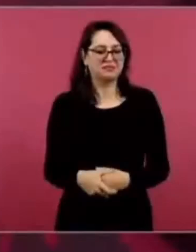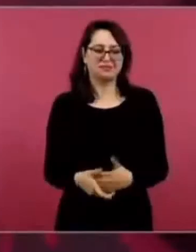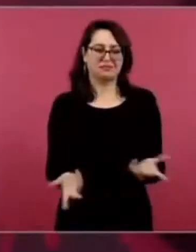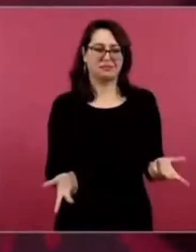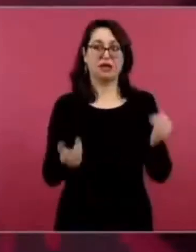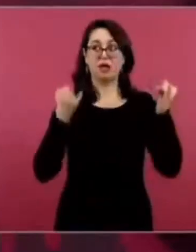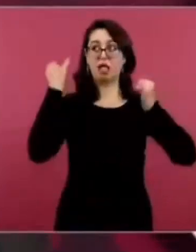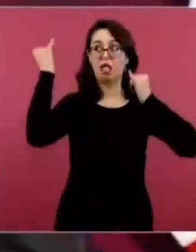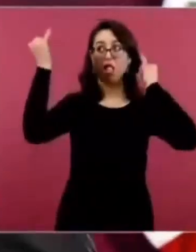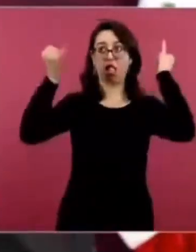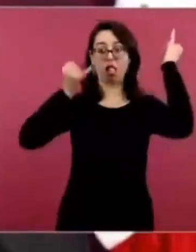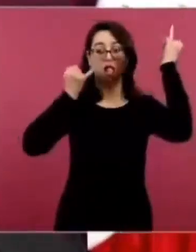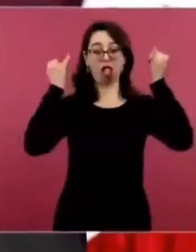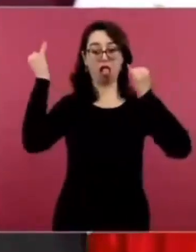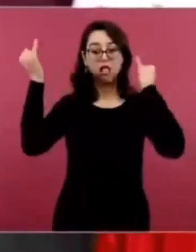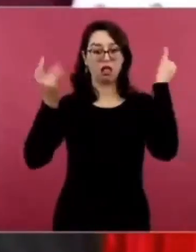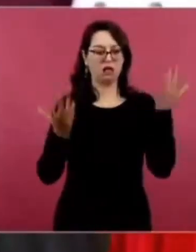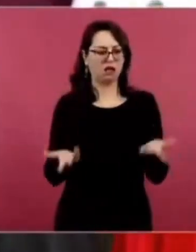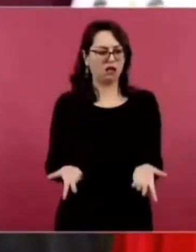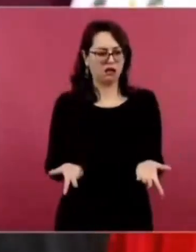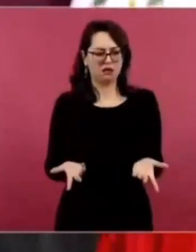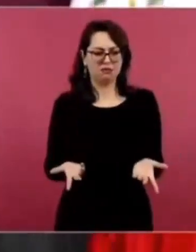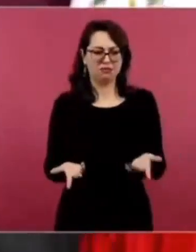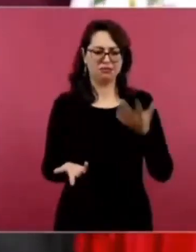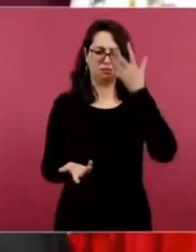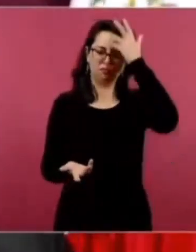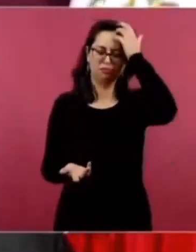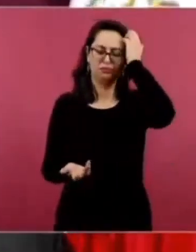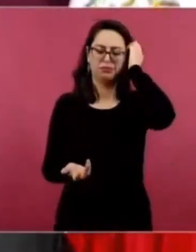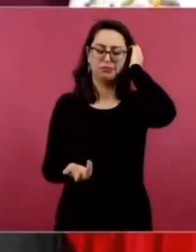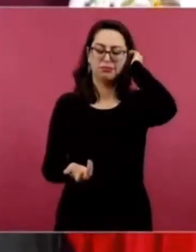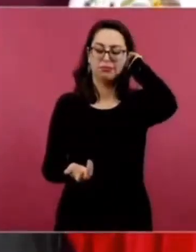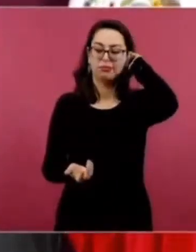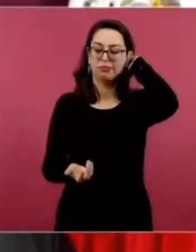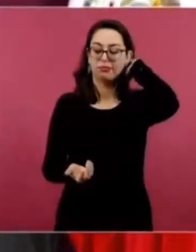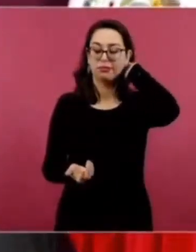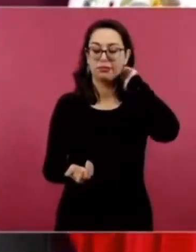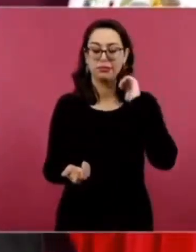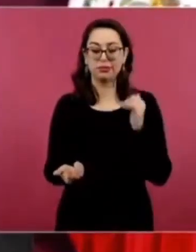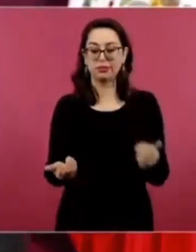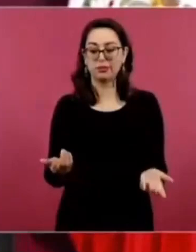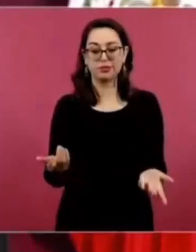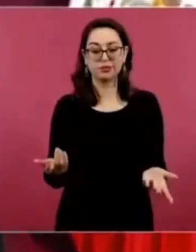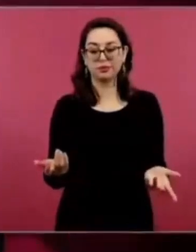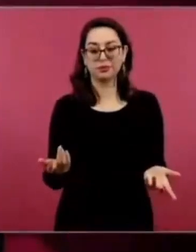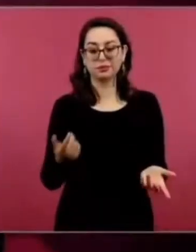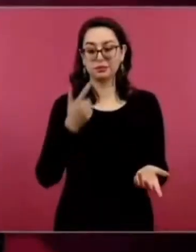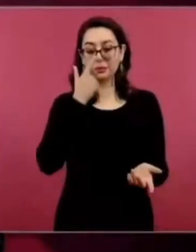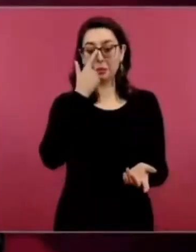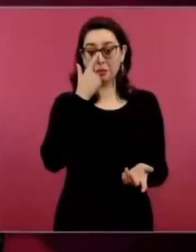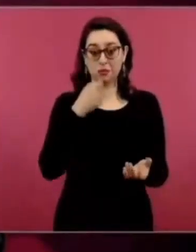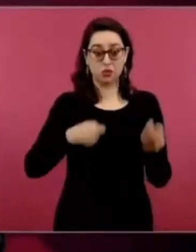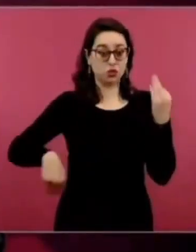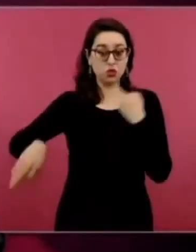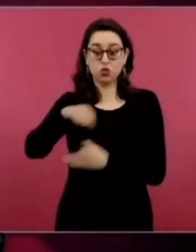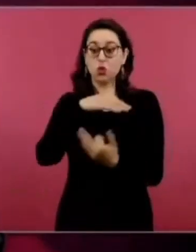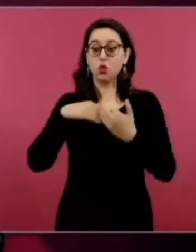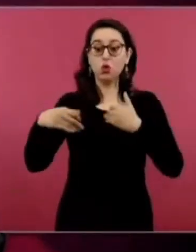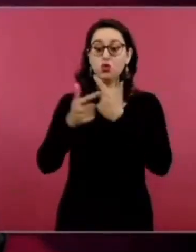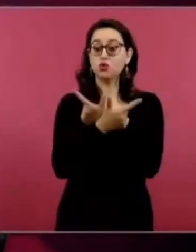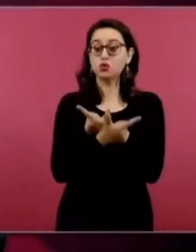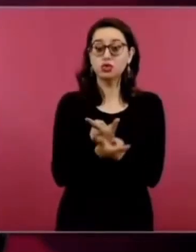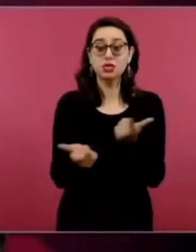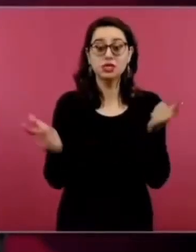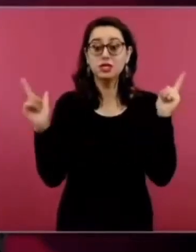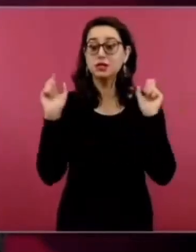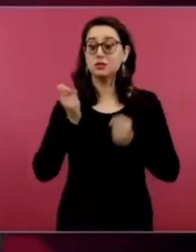también hay libertades. Y